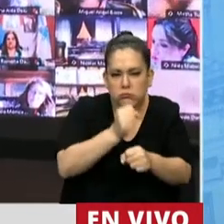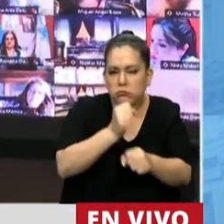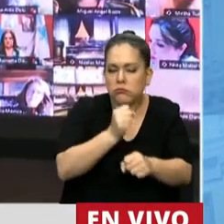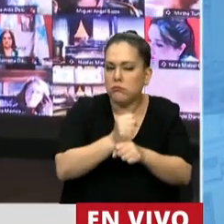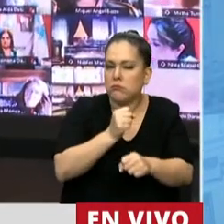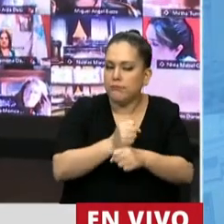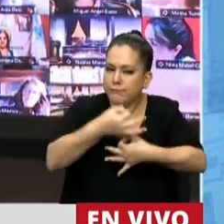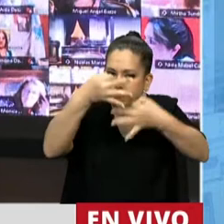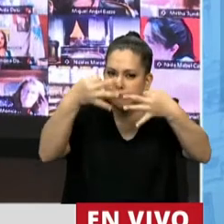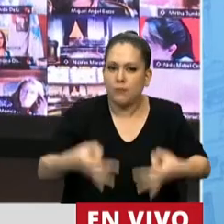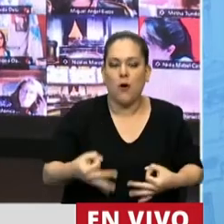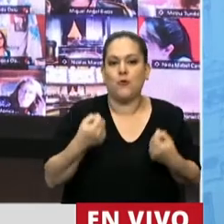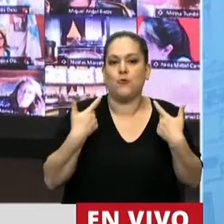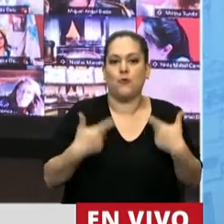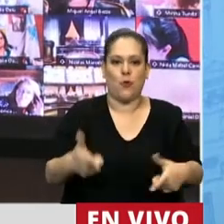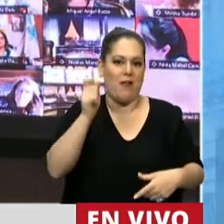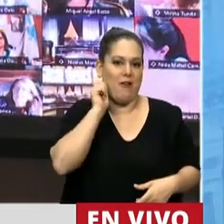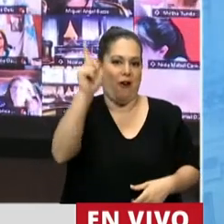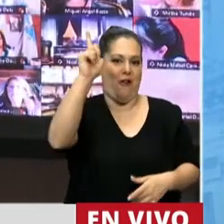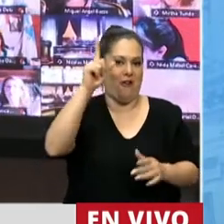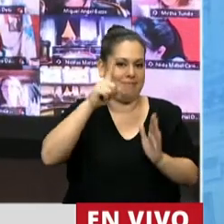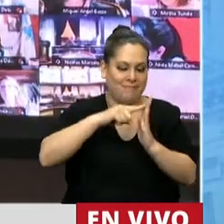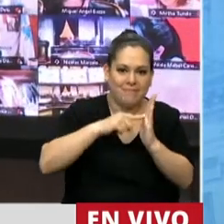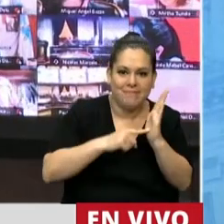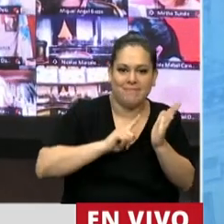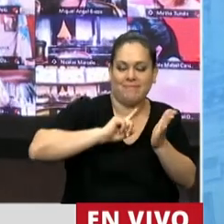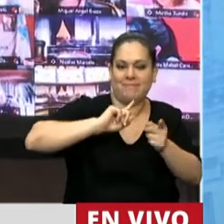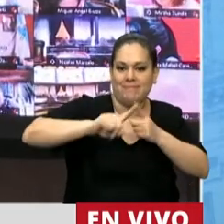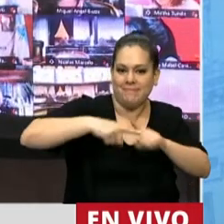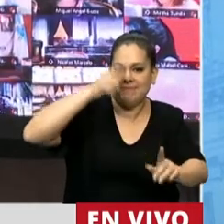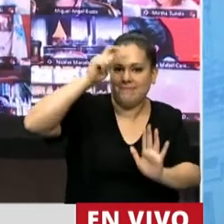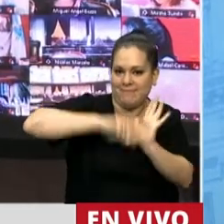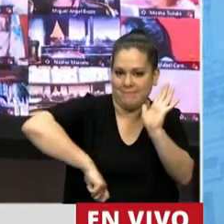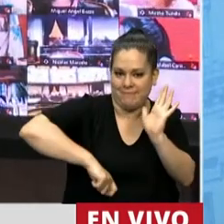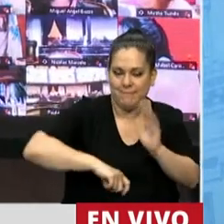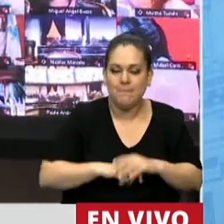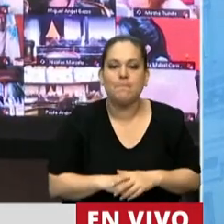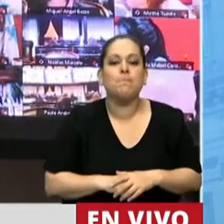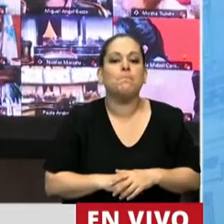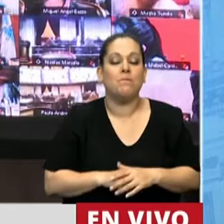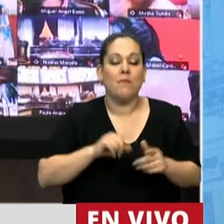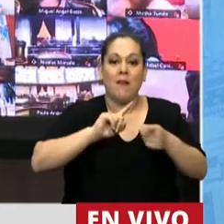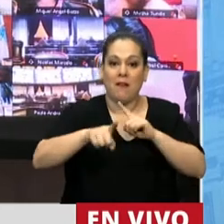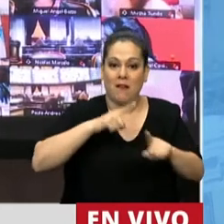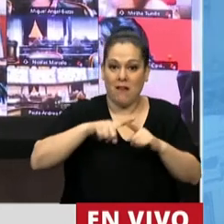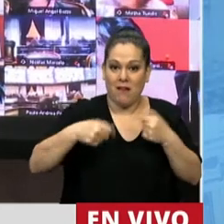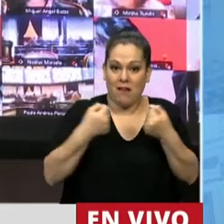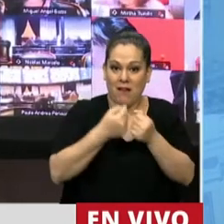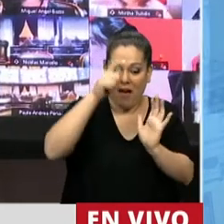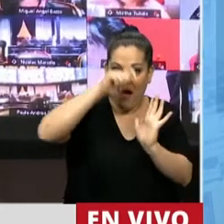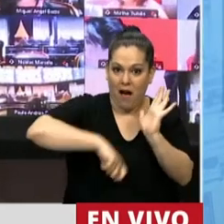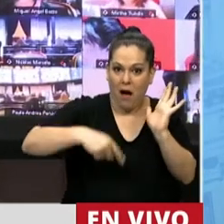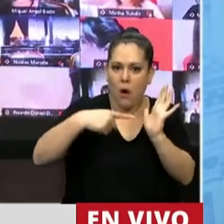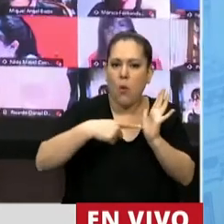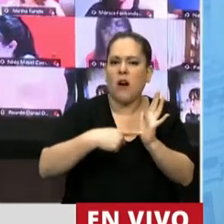finalmente, por suerte, sucedió. De ese trabajo, sin duda, surgió el acuerdo para definir a la violencia y al